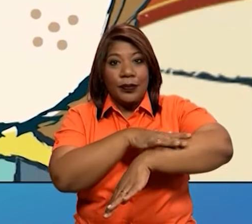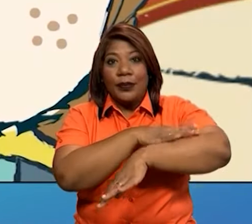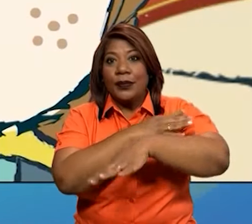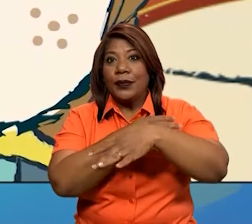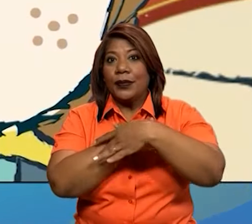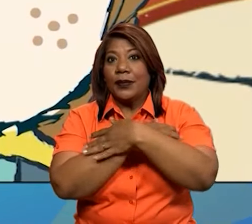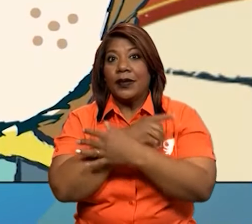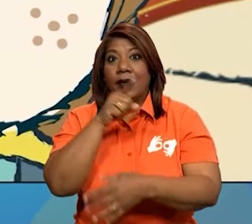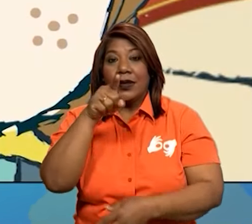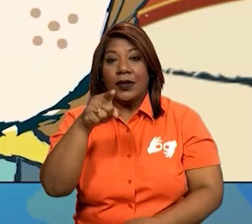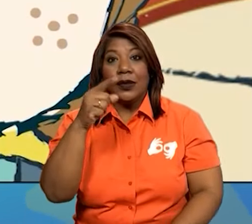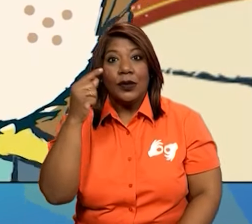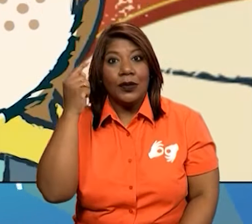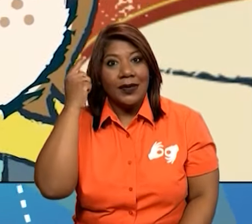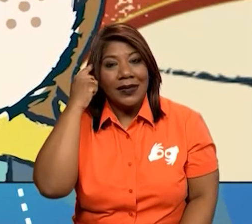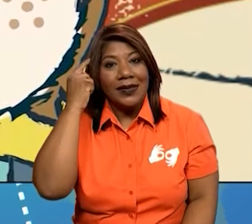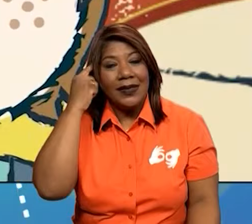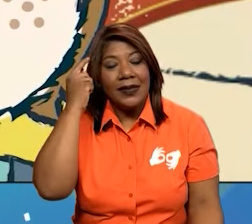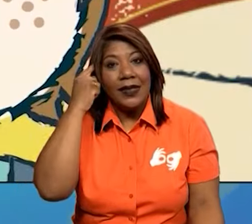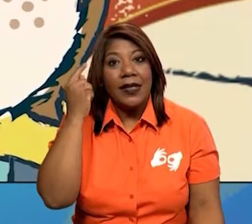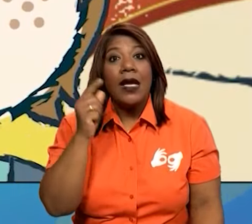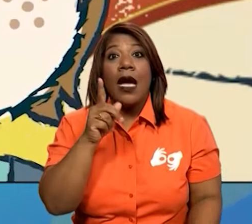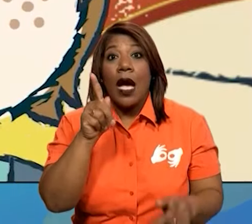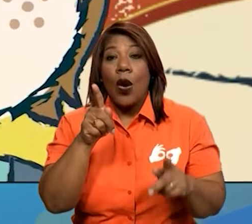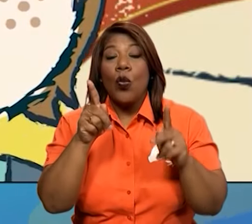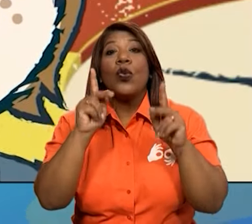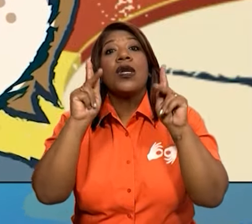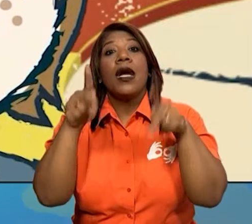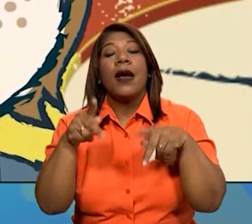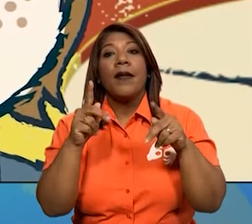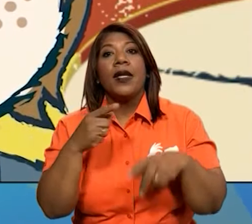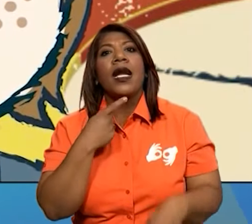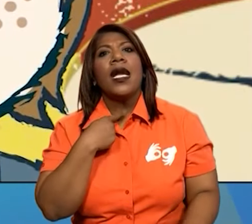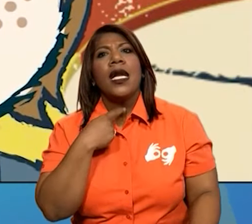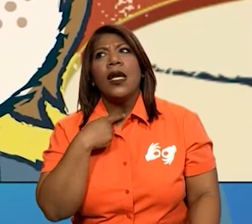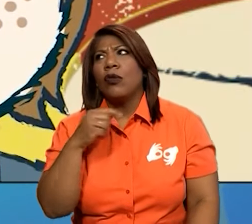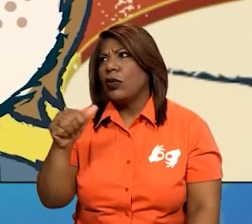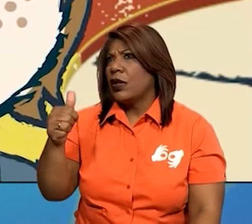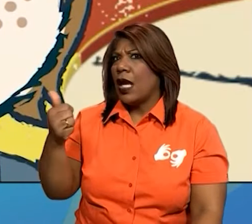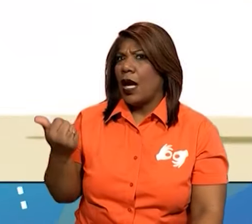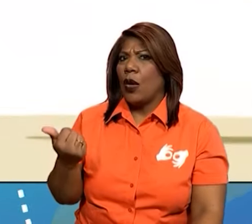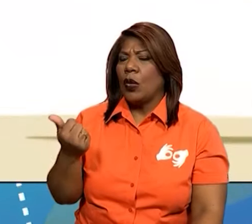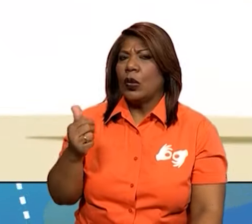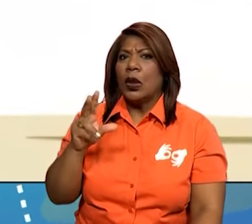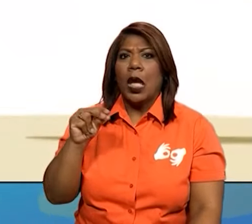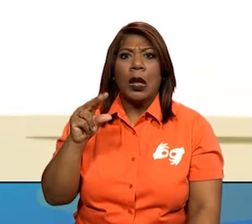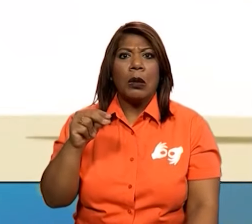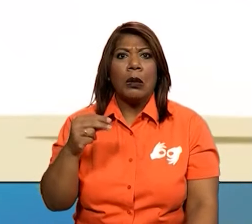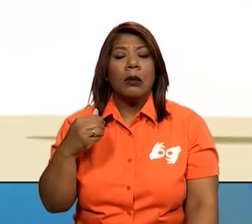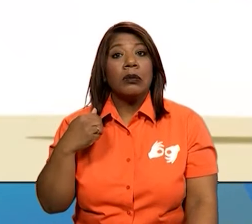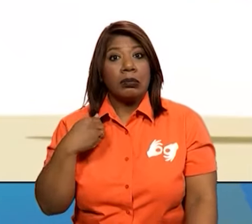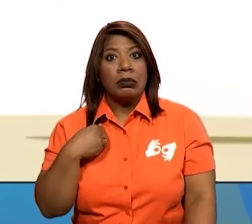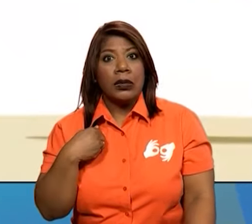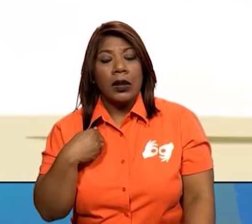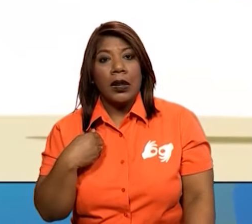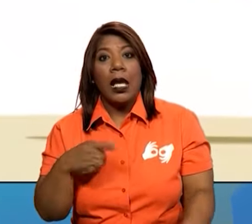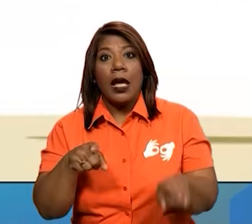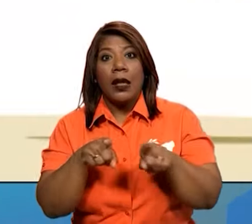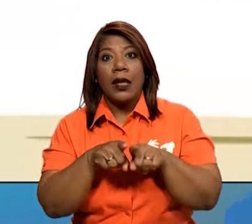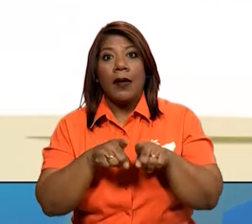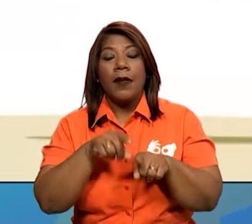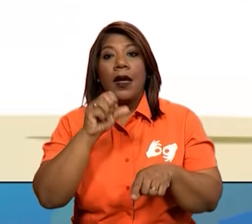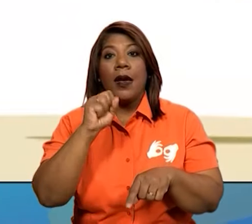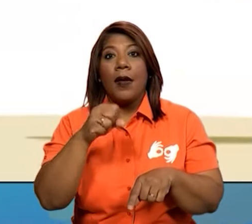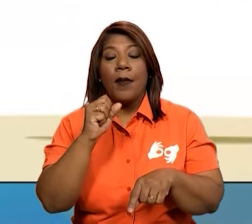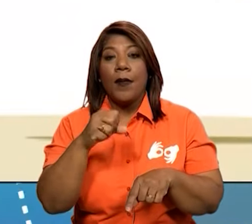tú ya te diste cuenta cómo a veces a una persona le gusta una cosa que otra detesta. Y parece que también podemos